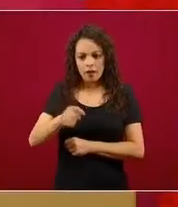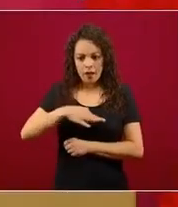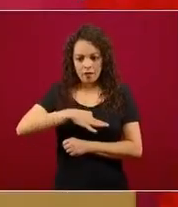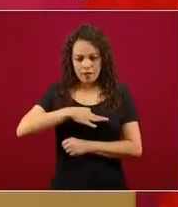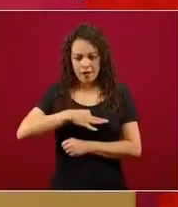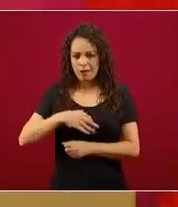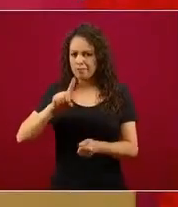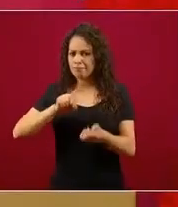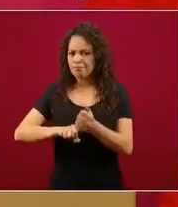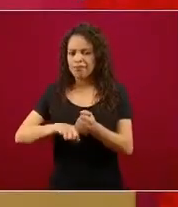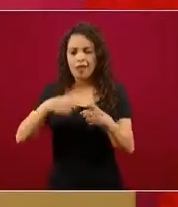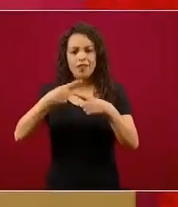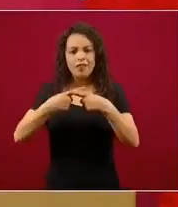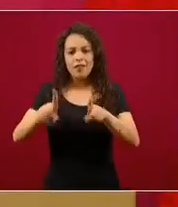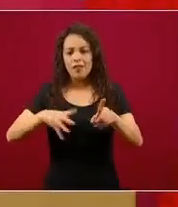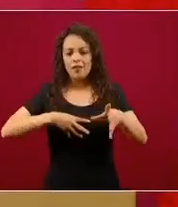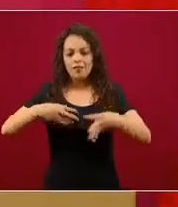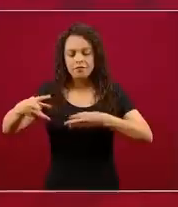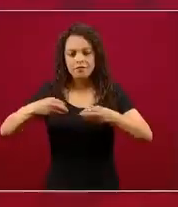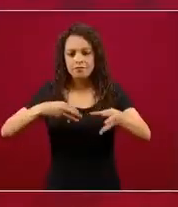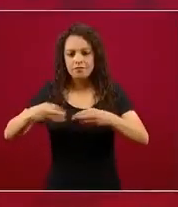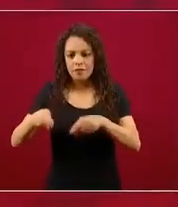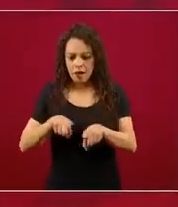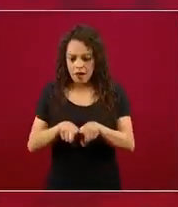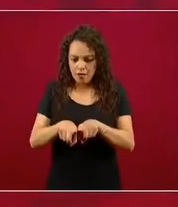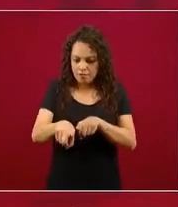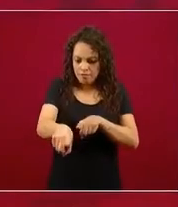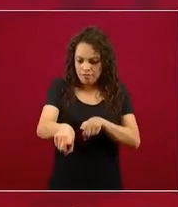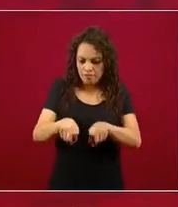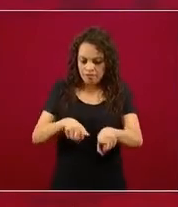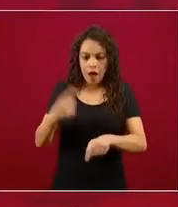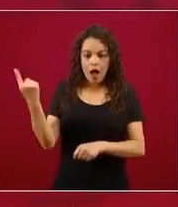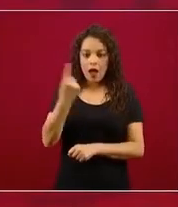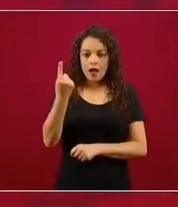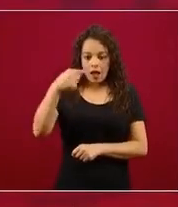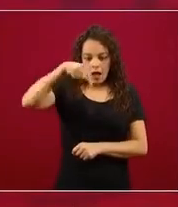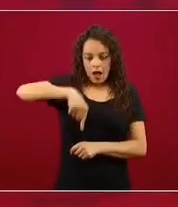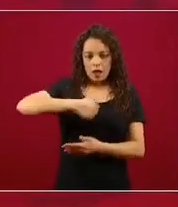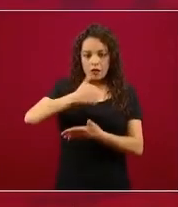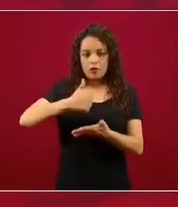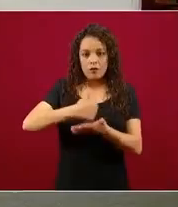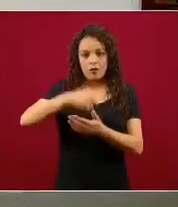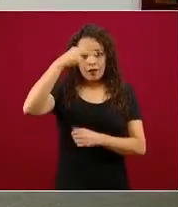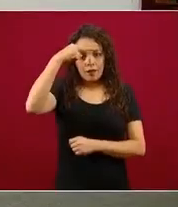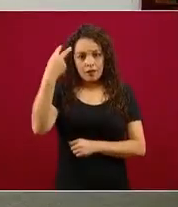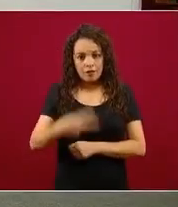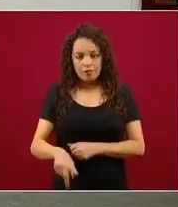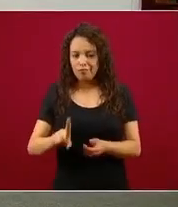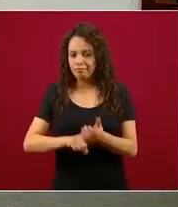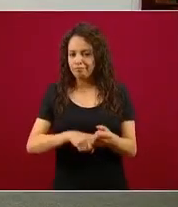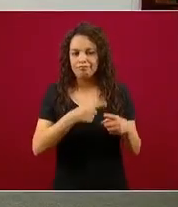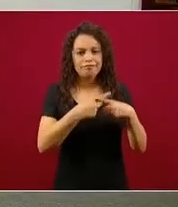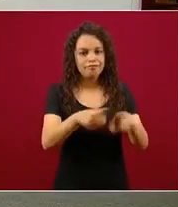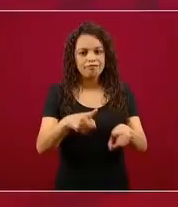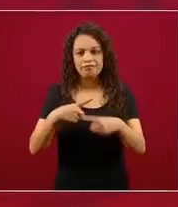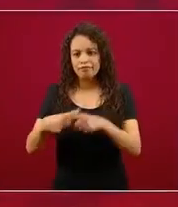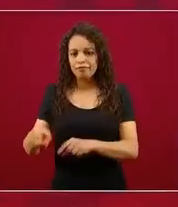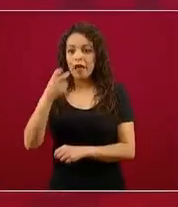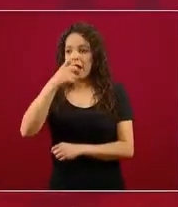muy distinta y asincrónica con respecto al Valle de México y también propuso este tipo de